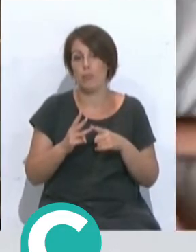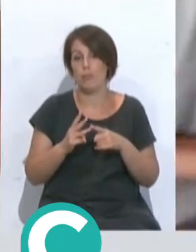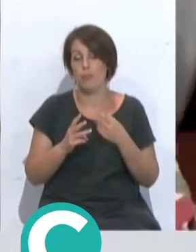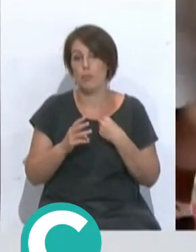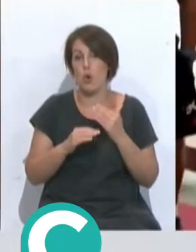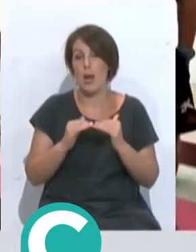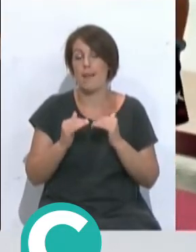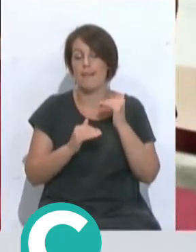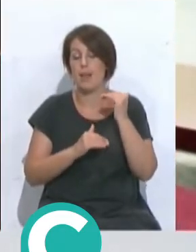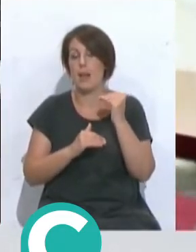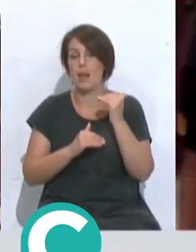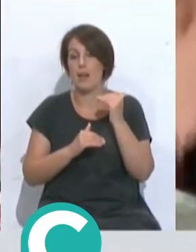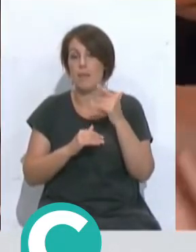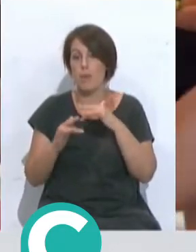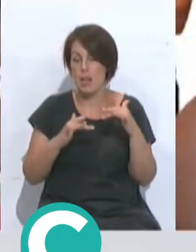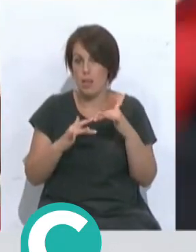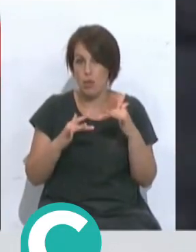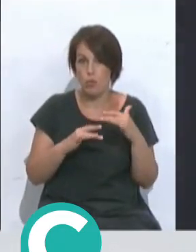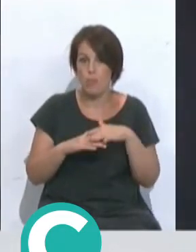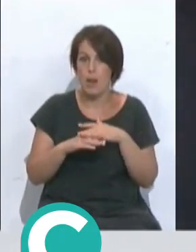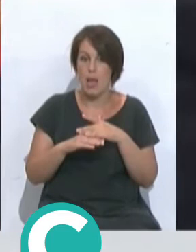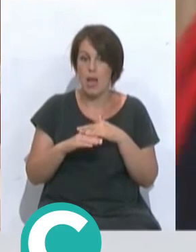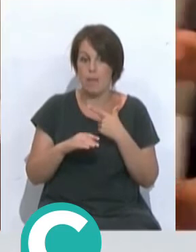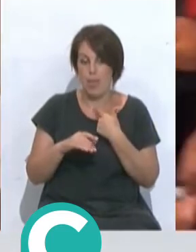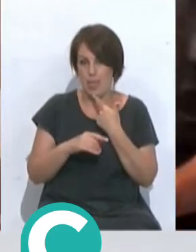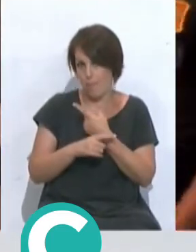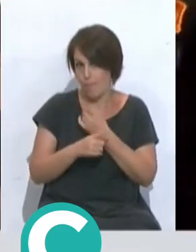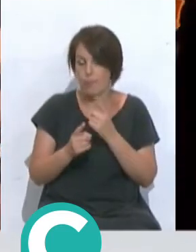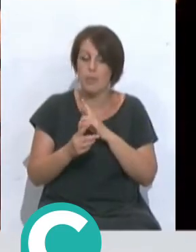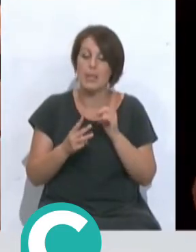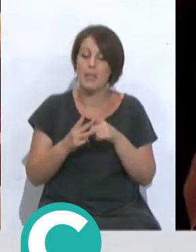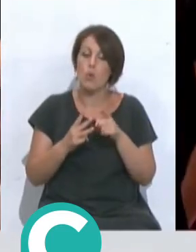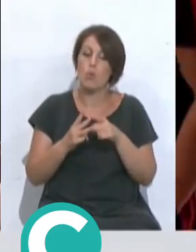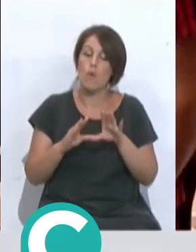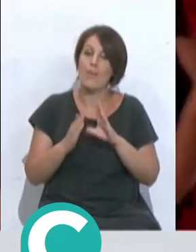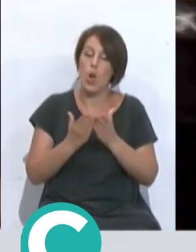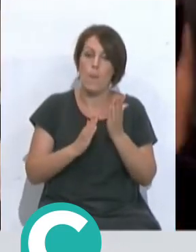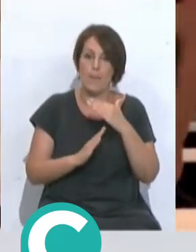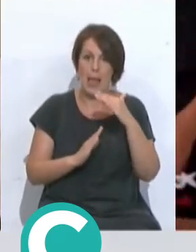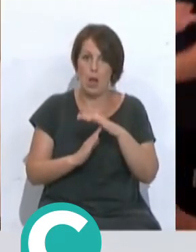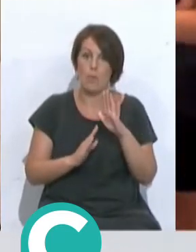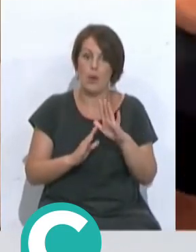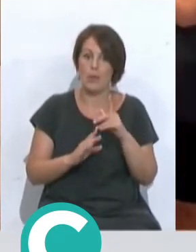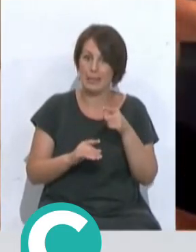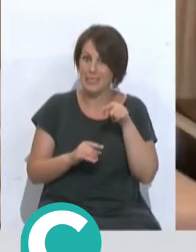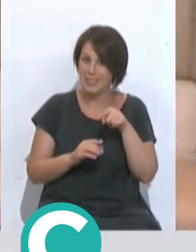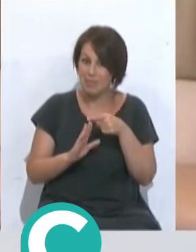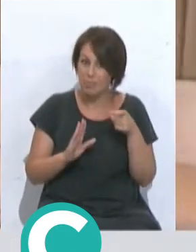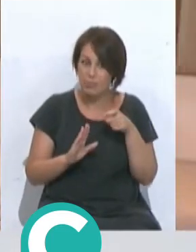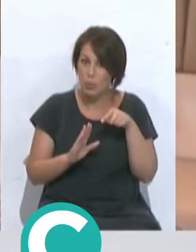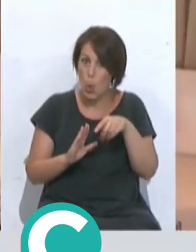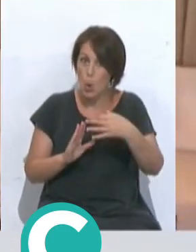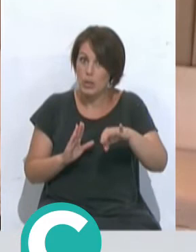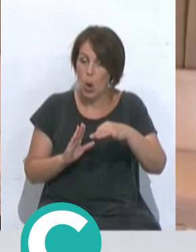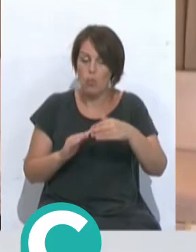arriba de los partidos para poder comunicar lo que sea mientras que el segundo se encarga del balón parado pero excepto ese matiz los demás